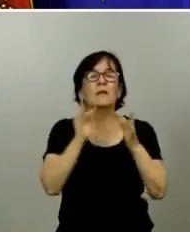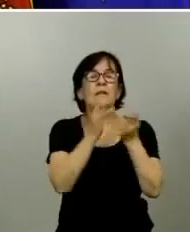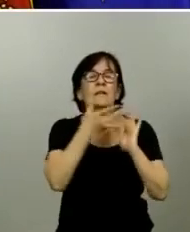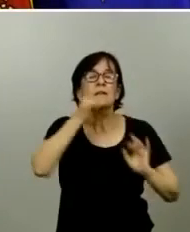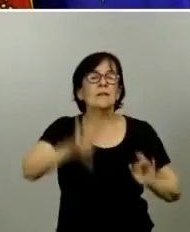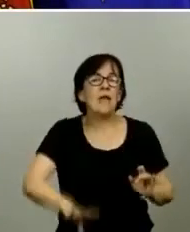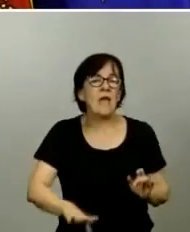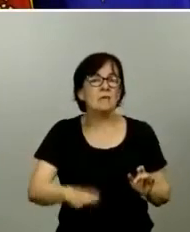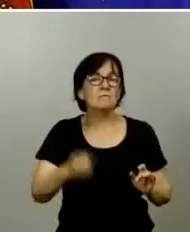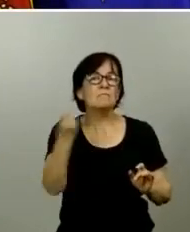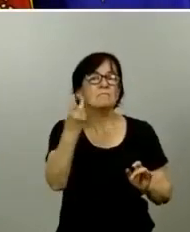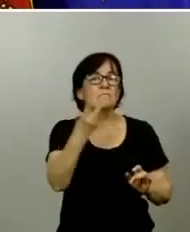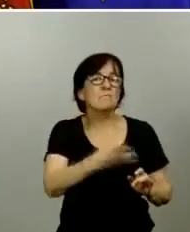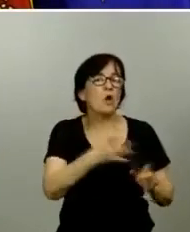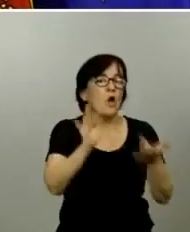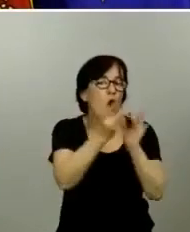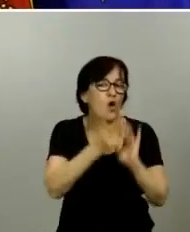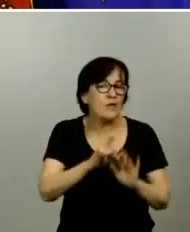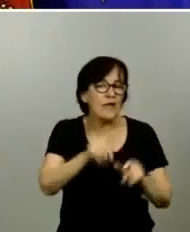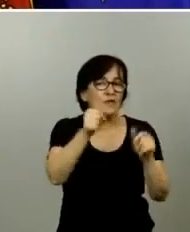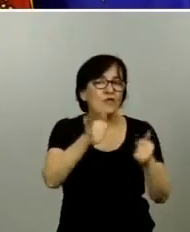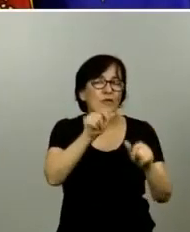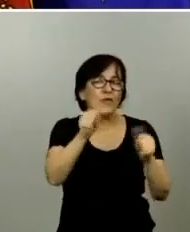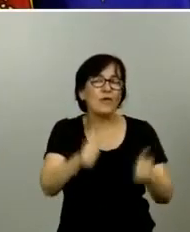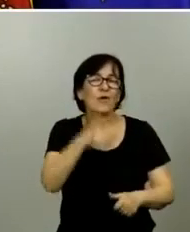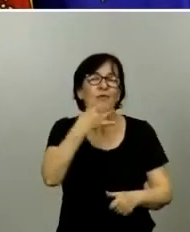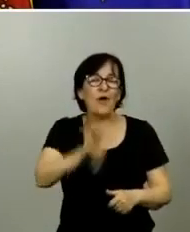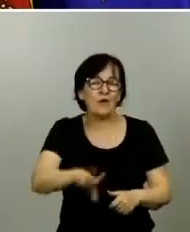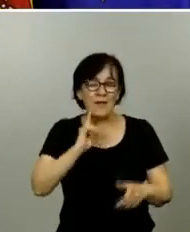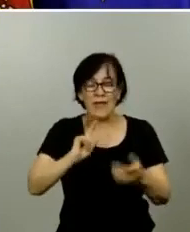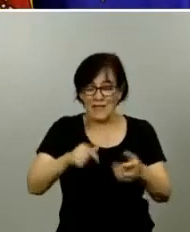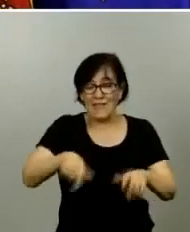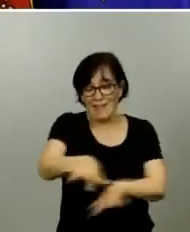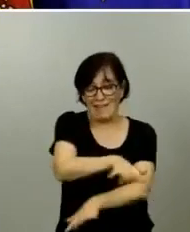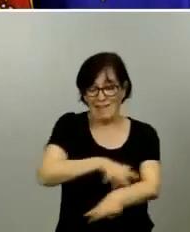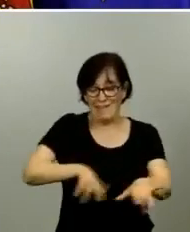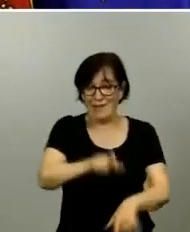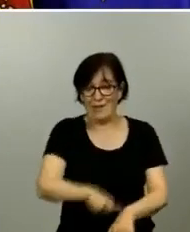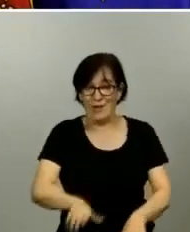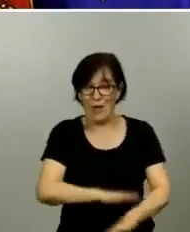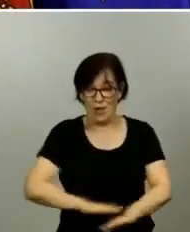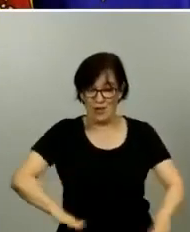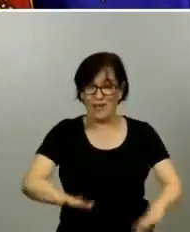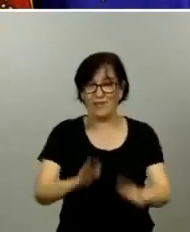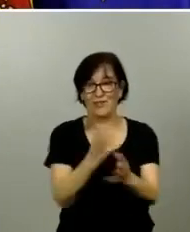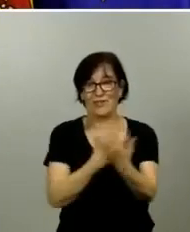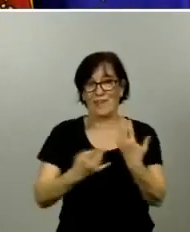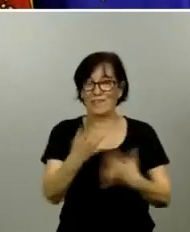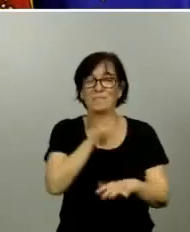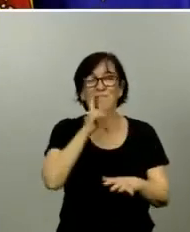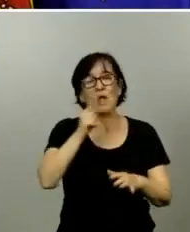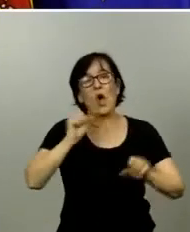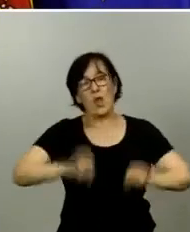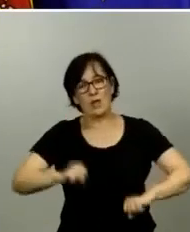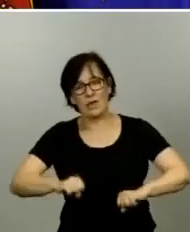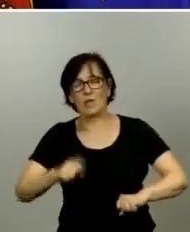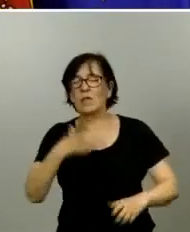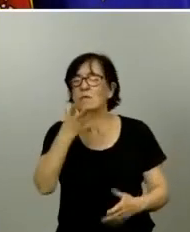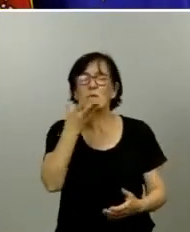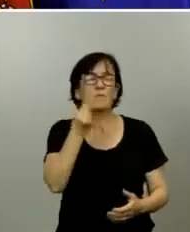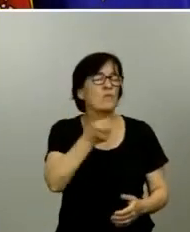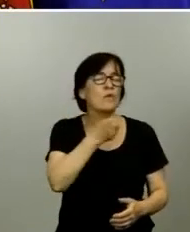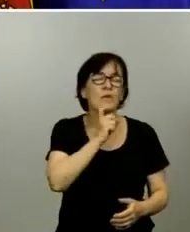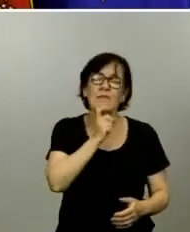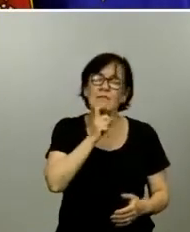contactos y la forma en la que contactan entre ellos y con los adultos por lo tanto sería muy difícil ahora mismo hacer una